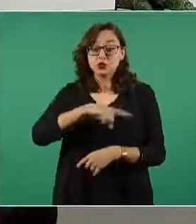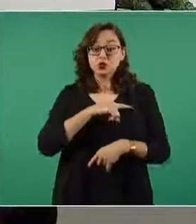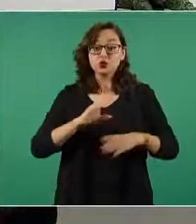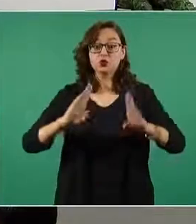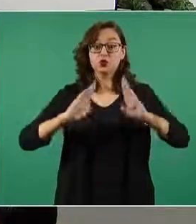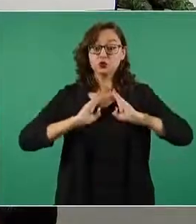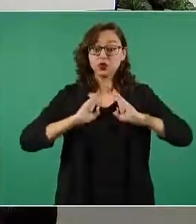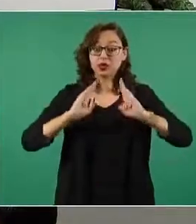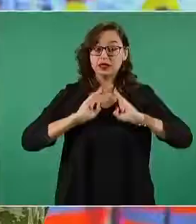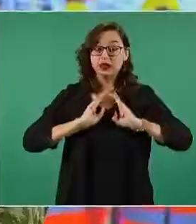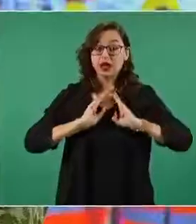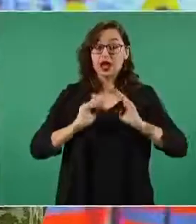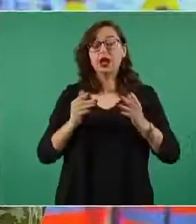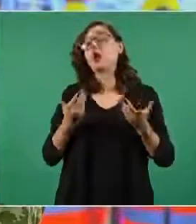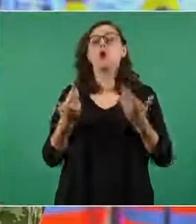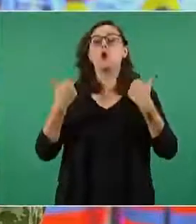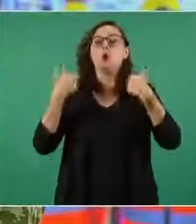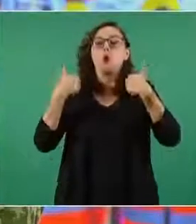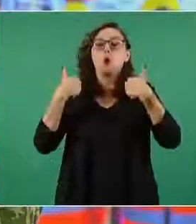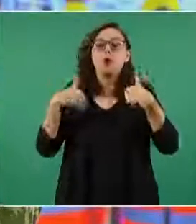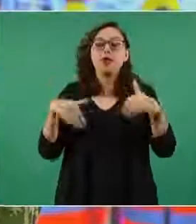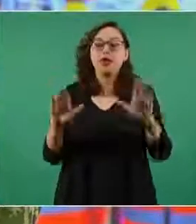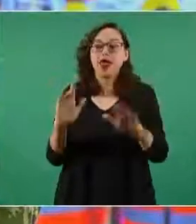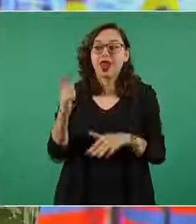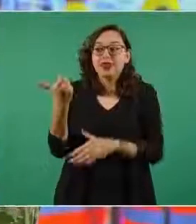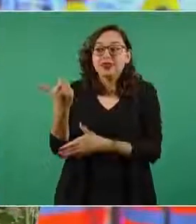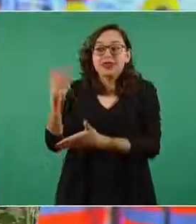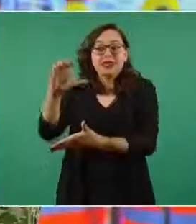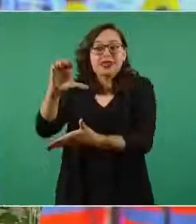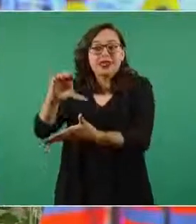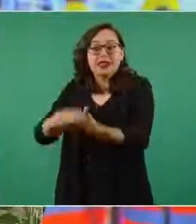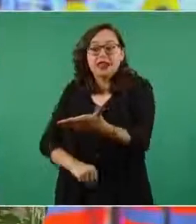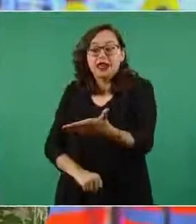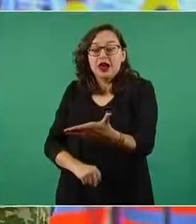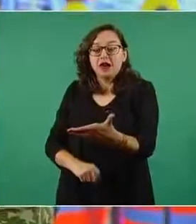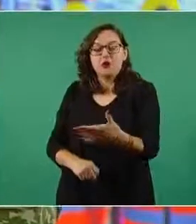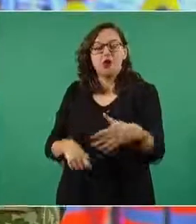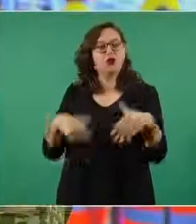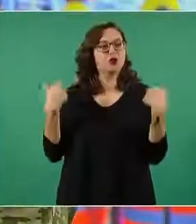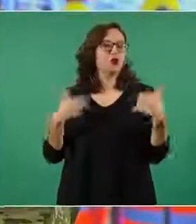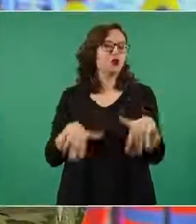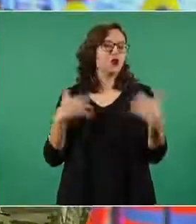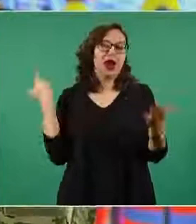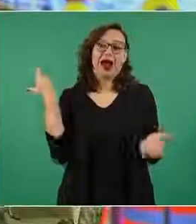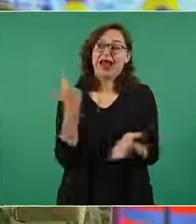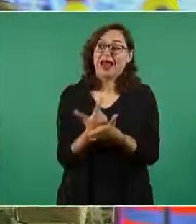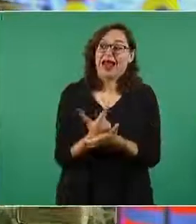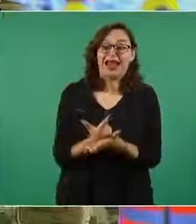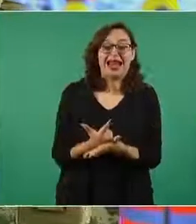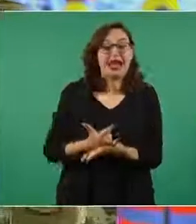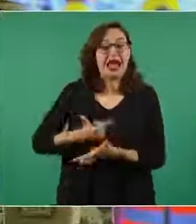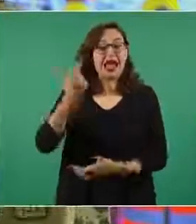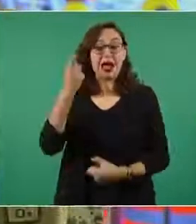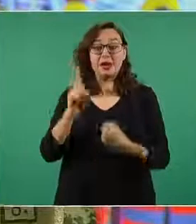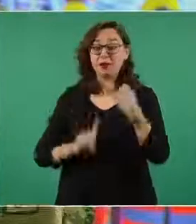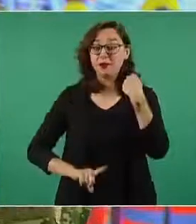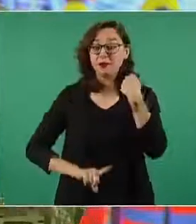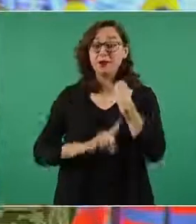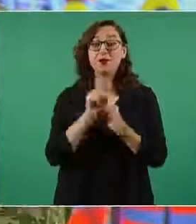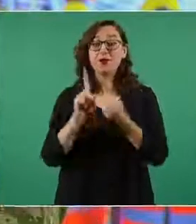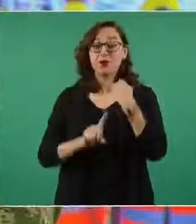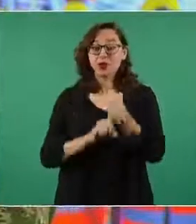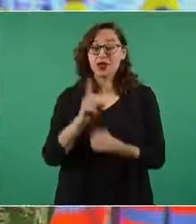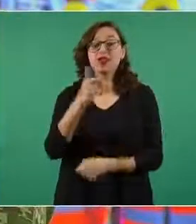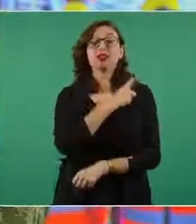conforme a la ley de disciplina es un delito contra el honor militar que debe canalizarse por los causes